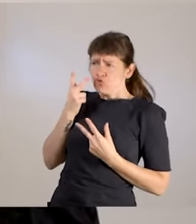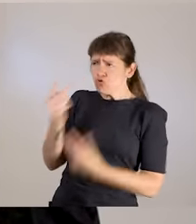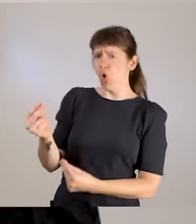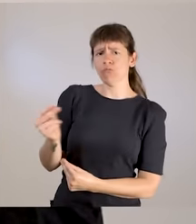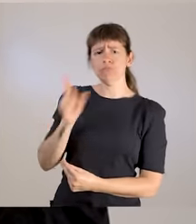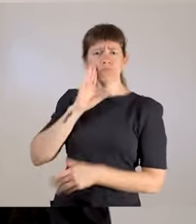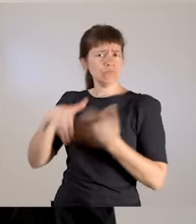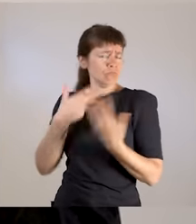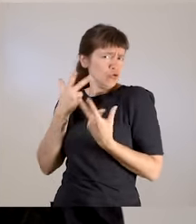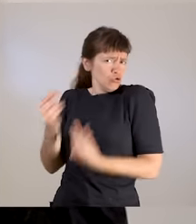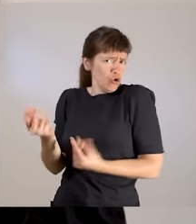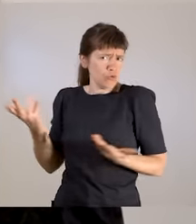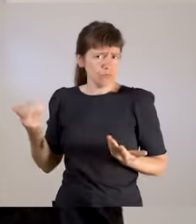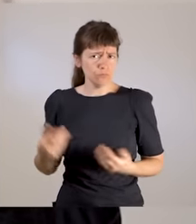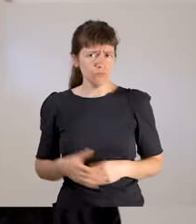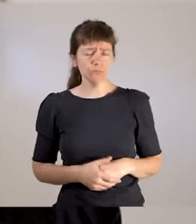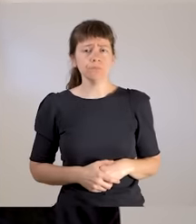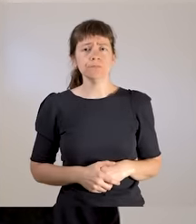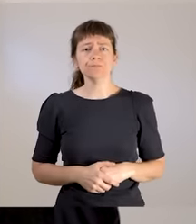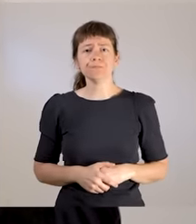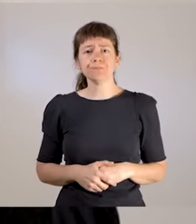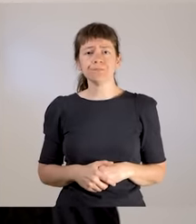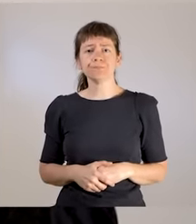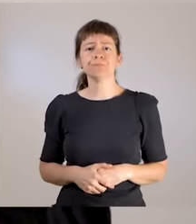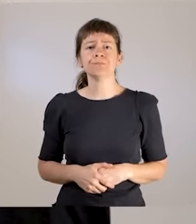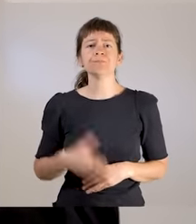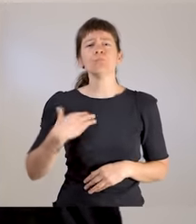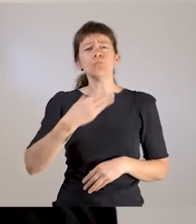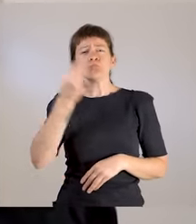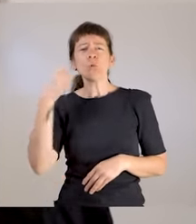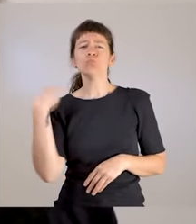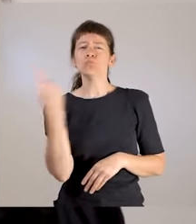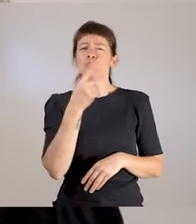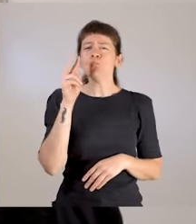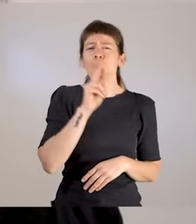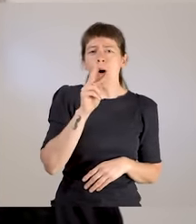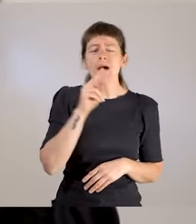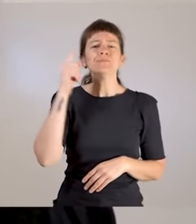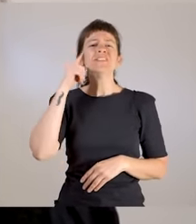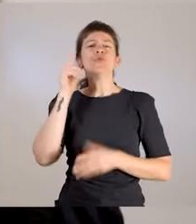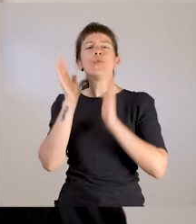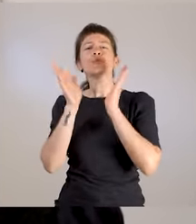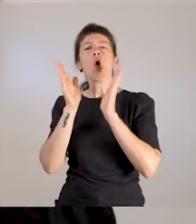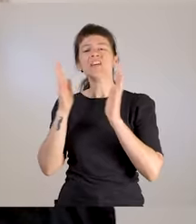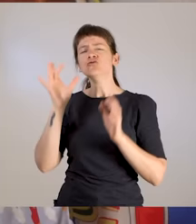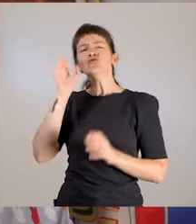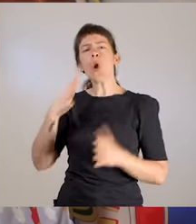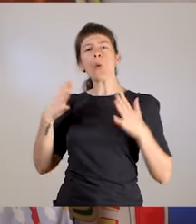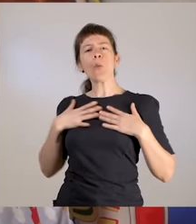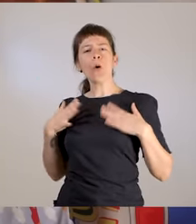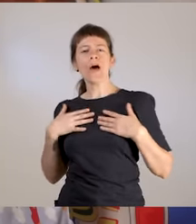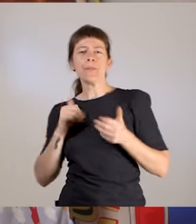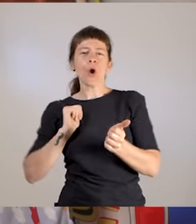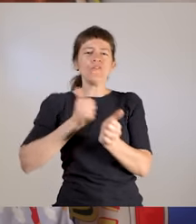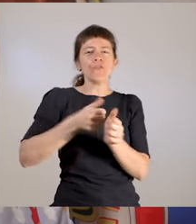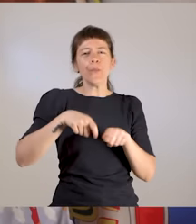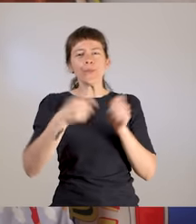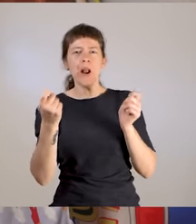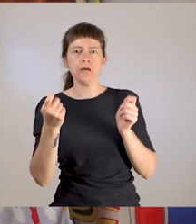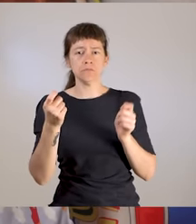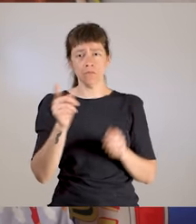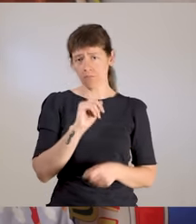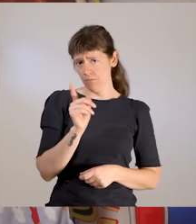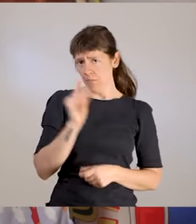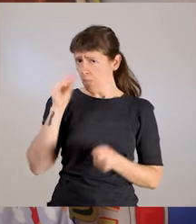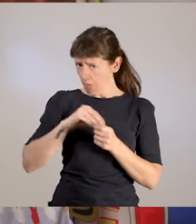mujeres piensan solo en la violencia física y sexual y son un montón de otras violencias las que intervienes. Y que tengas o no dinero